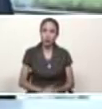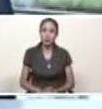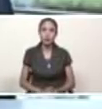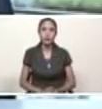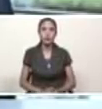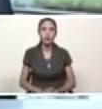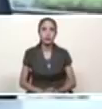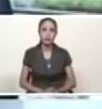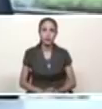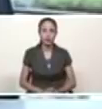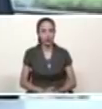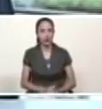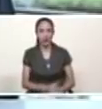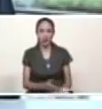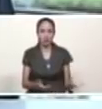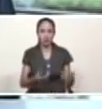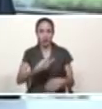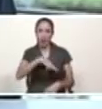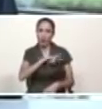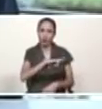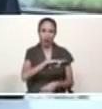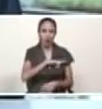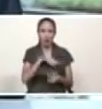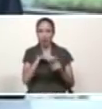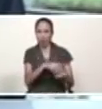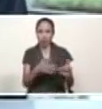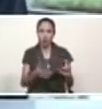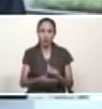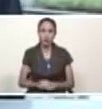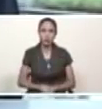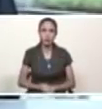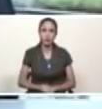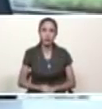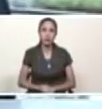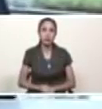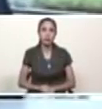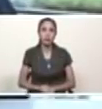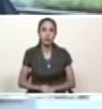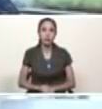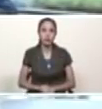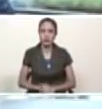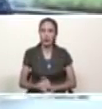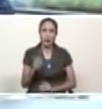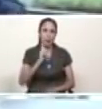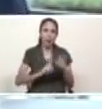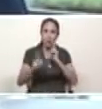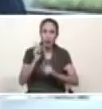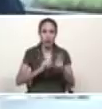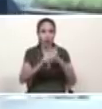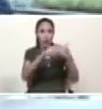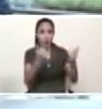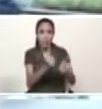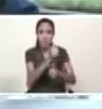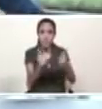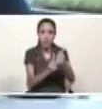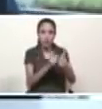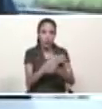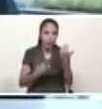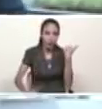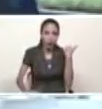de porquería absurdo apestoso el discurso de maipen apesta